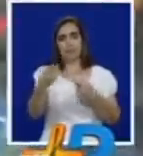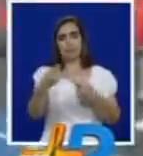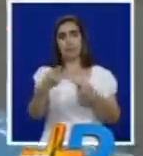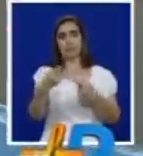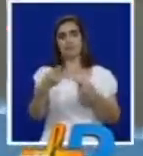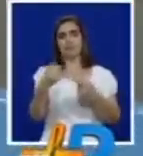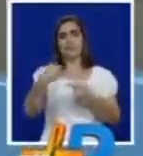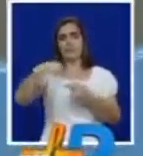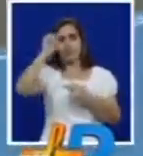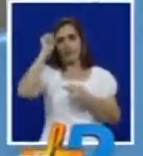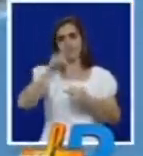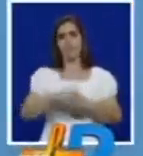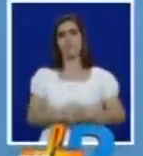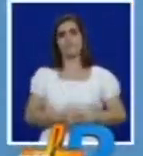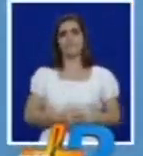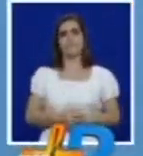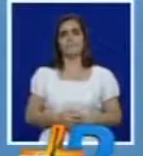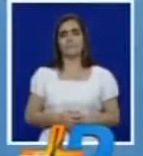metros final